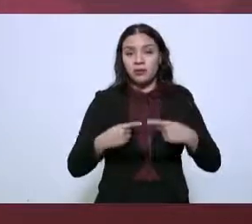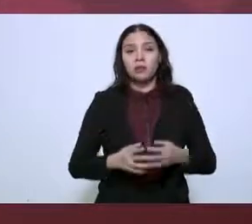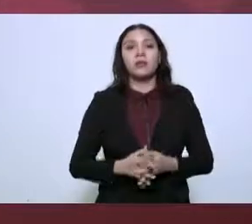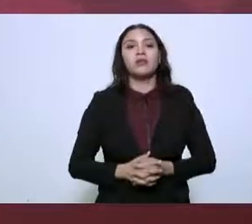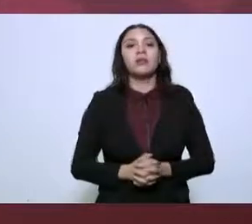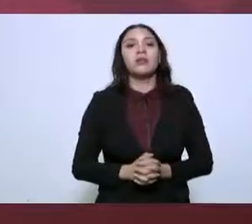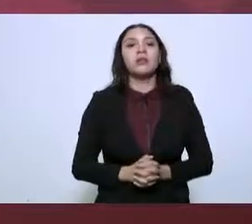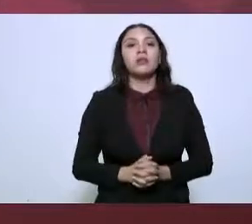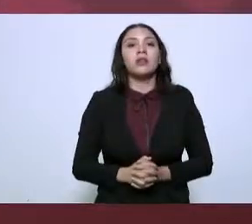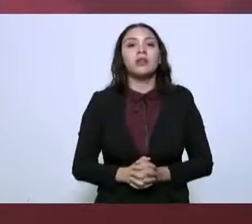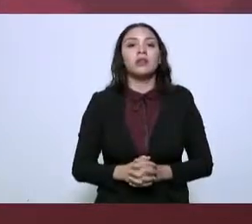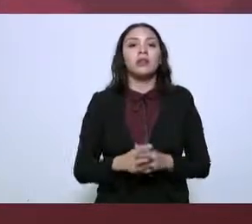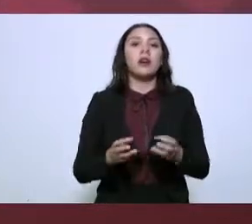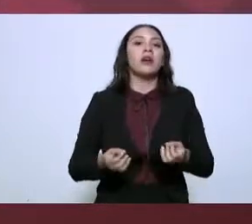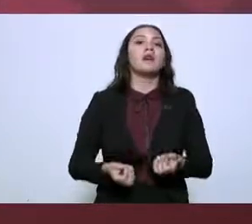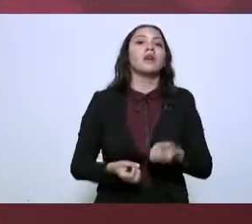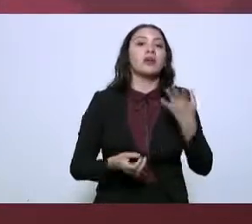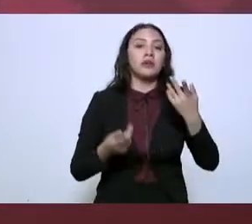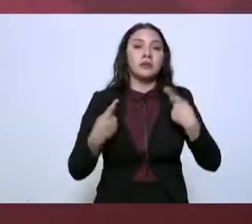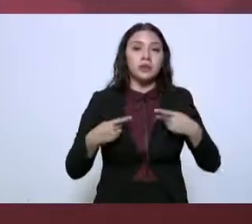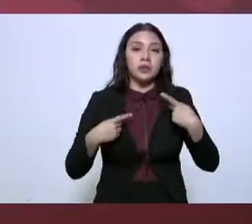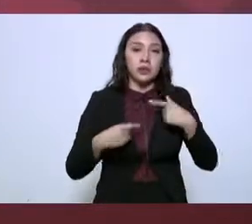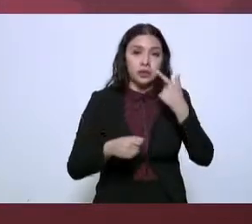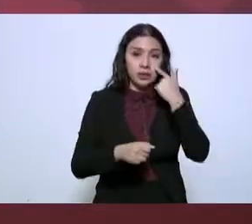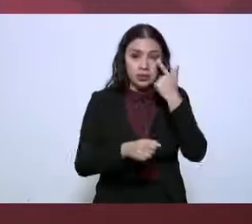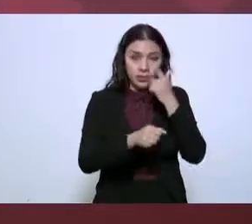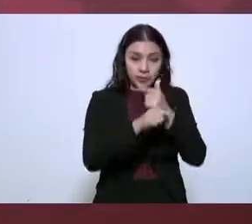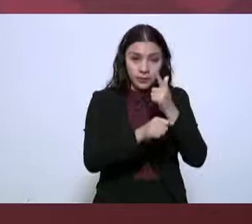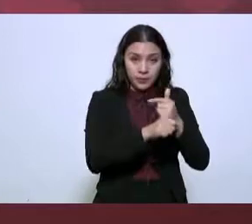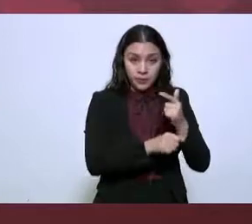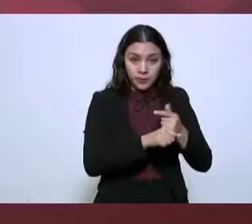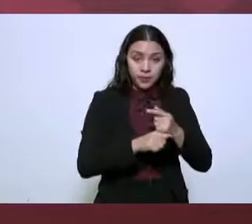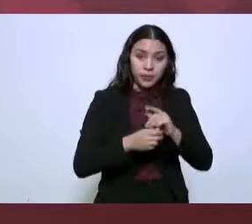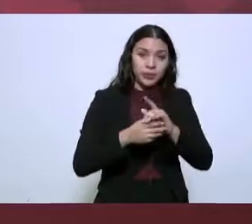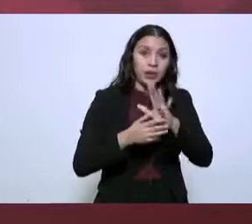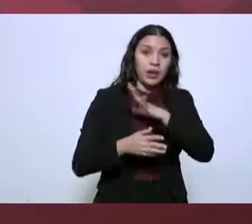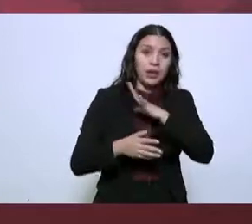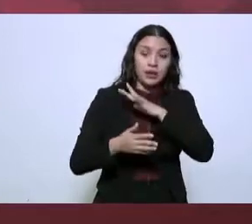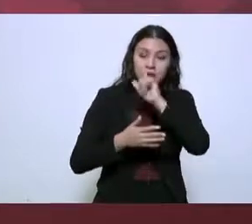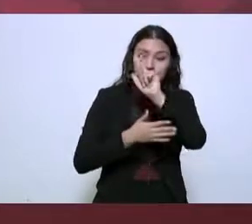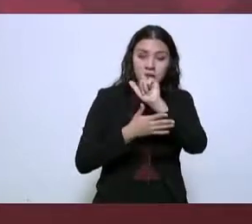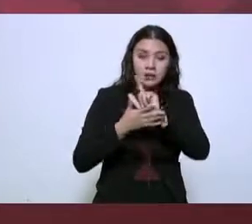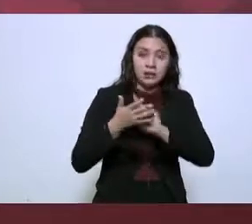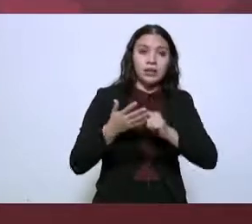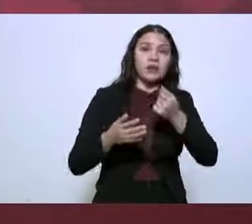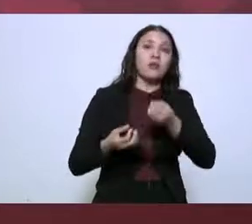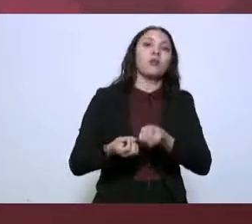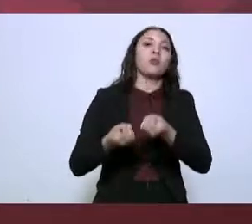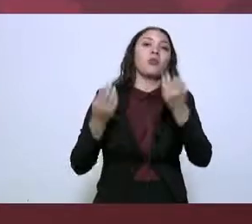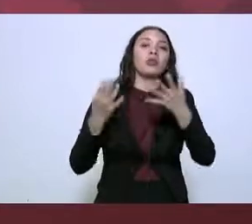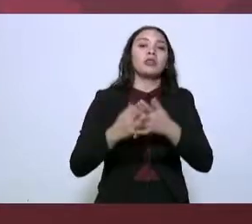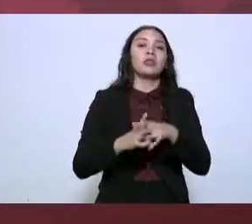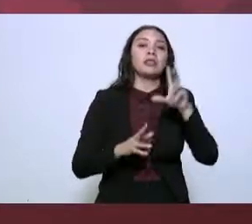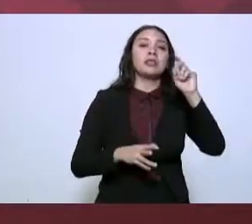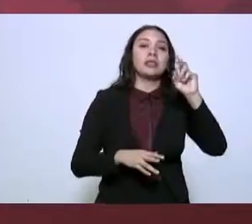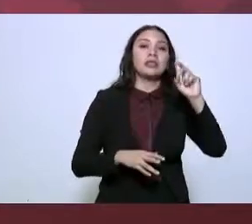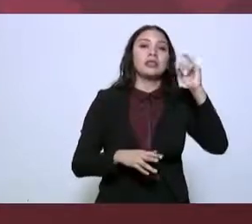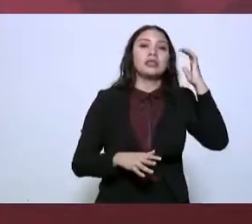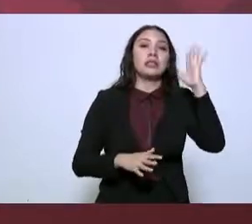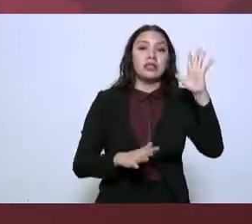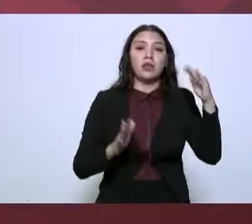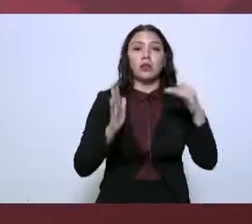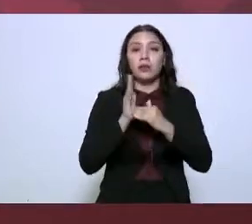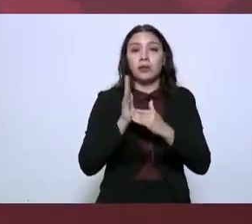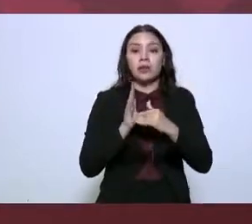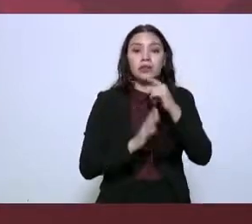En cuanto a los aseguramientos, en lo que va de la administración, se han asegurado 35 mil